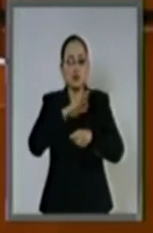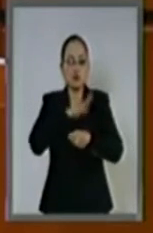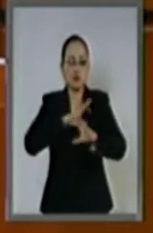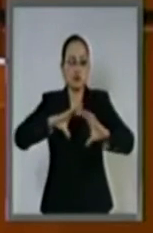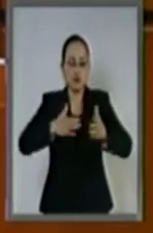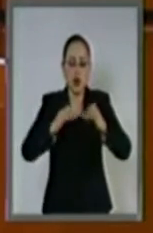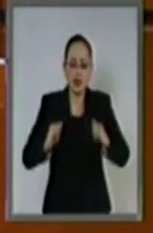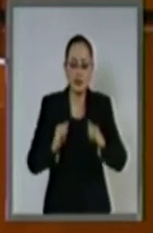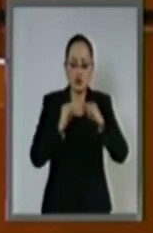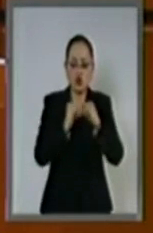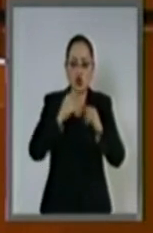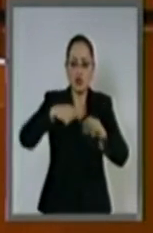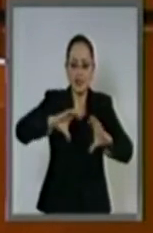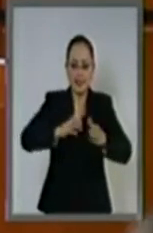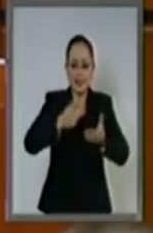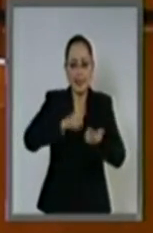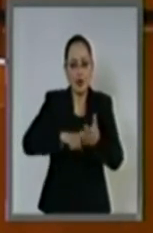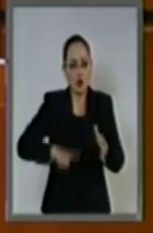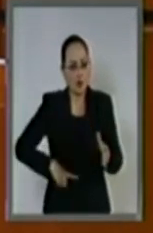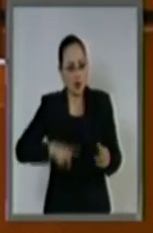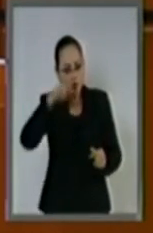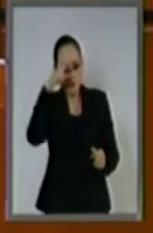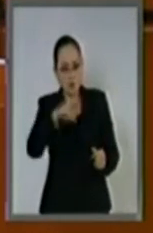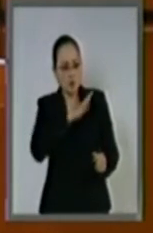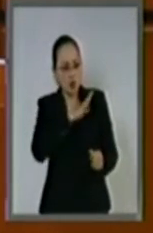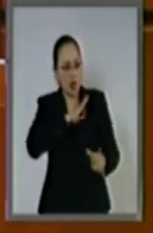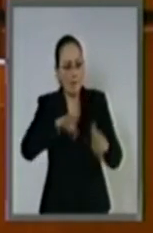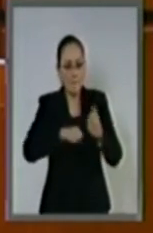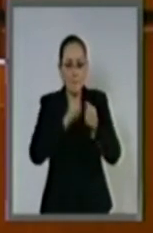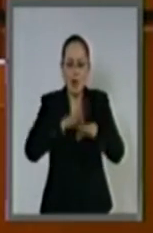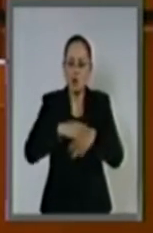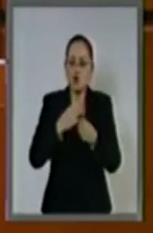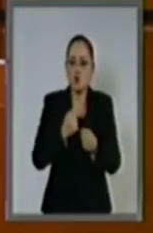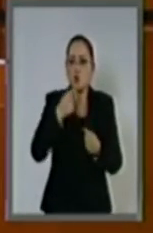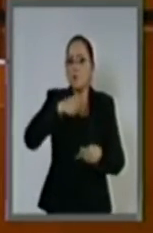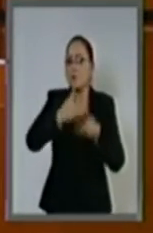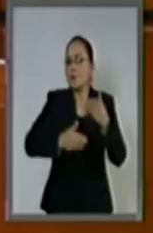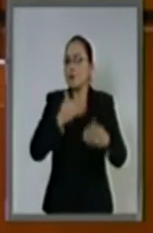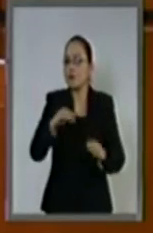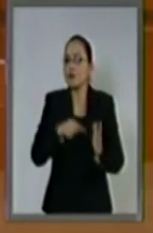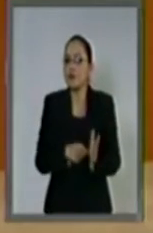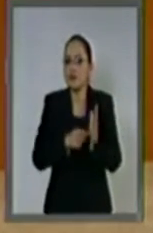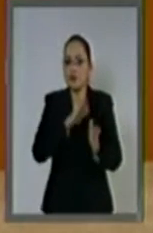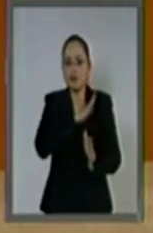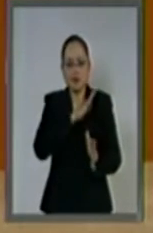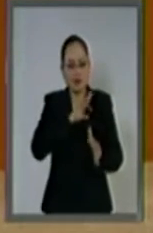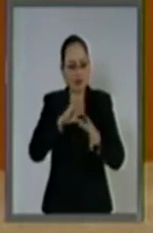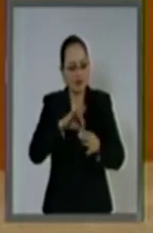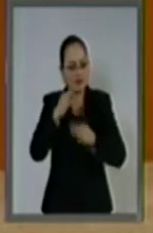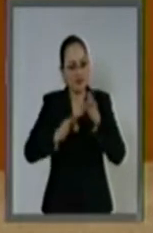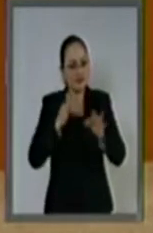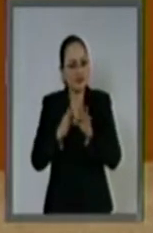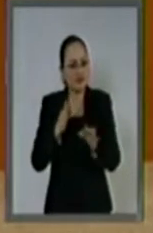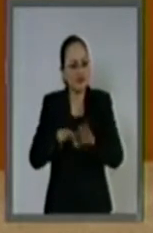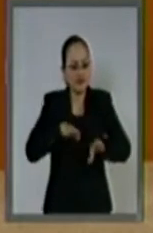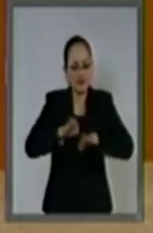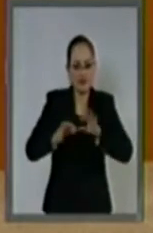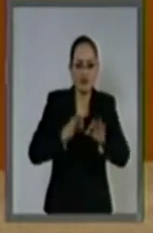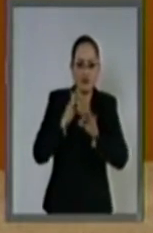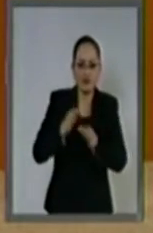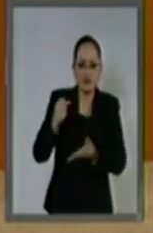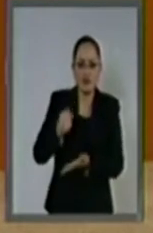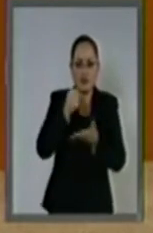instituciones del Estado mexicano, lo que coayudará a garantizar el ejercicio eficaz y eficiente de los recursos